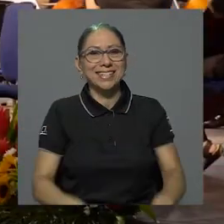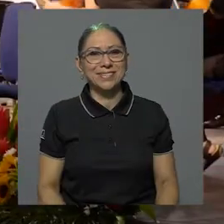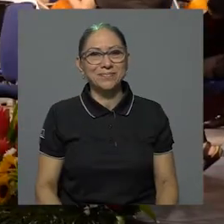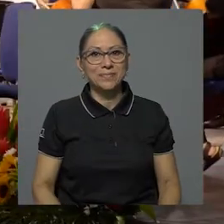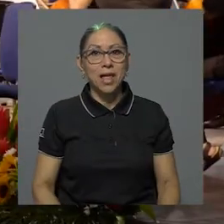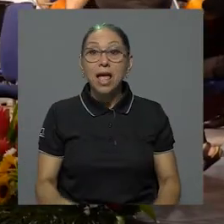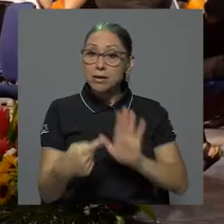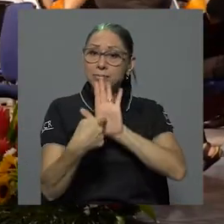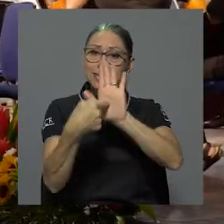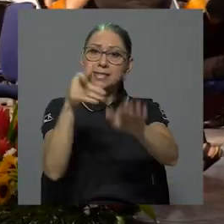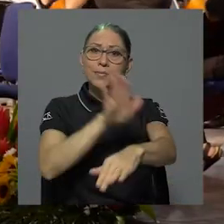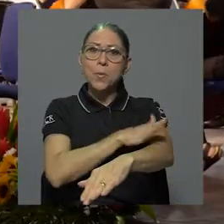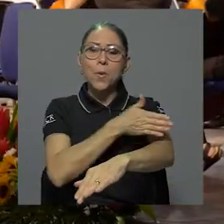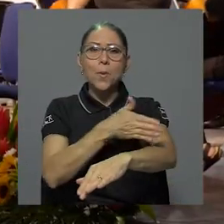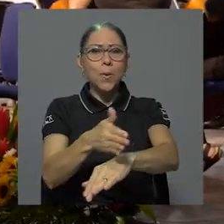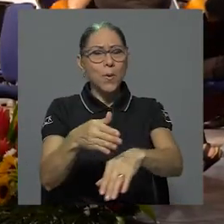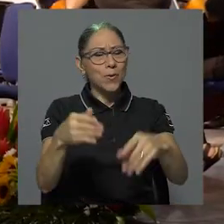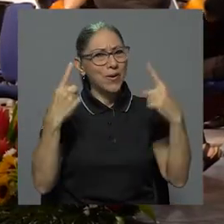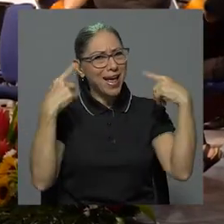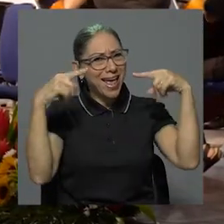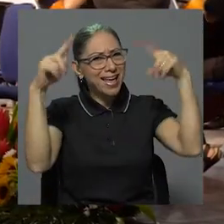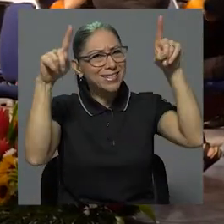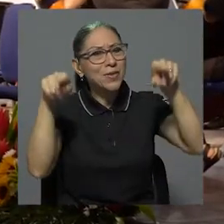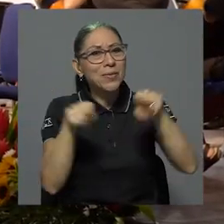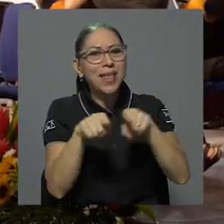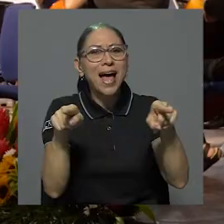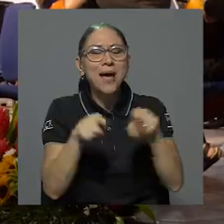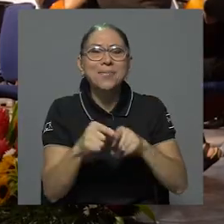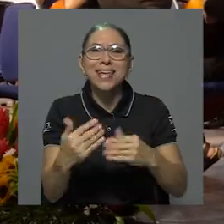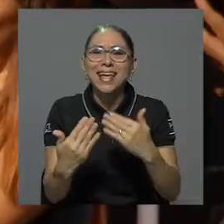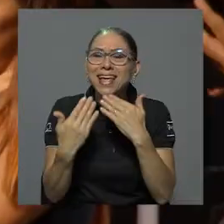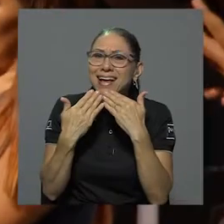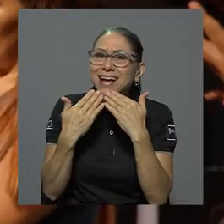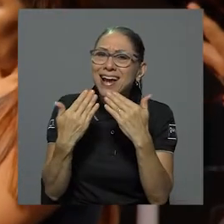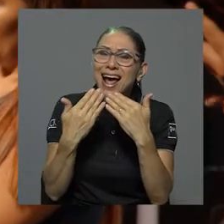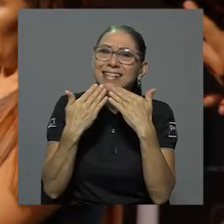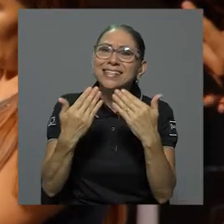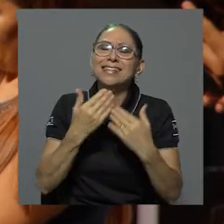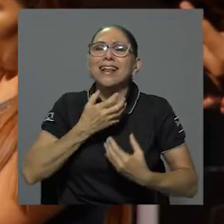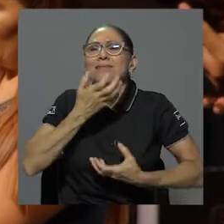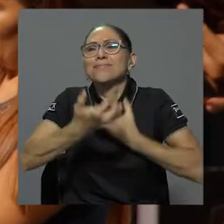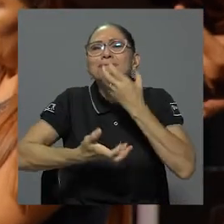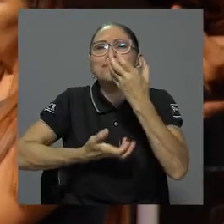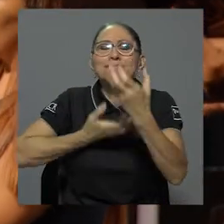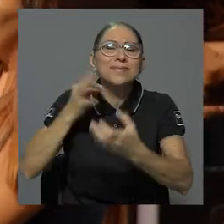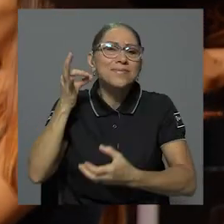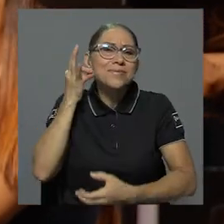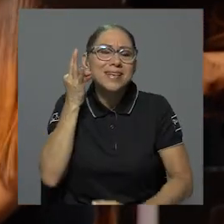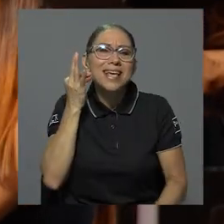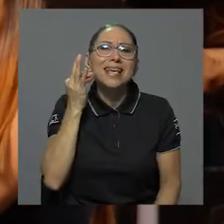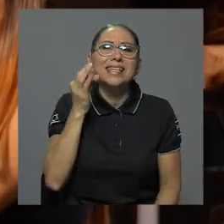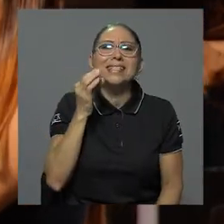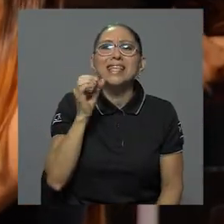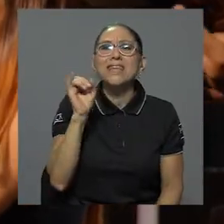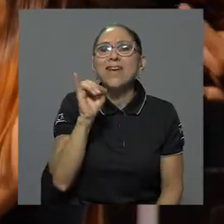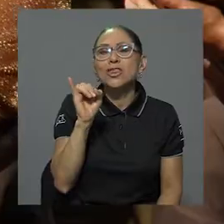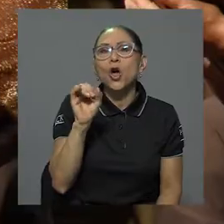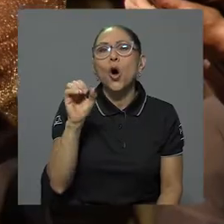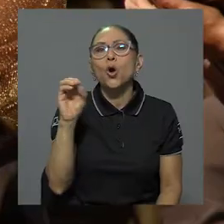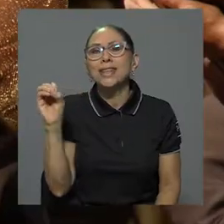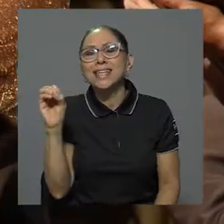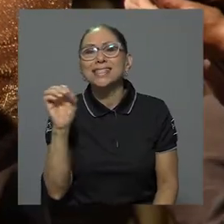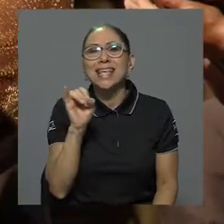concierto fue un éxito también gracias a las interpretaciones de las sopranos Ivette Ortiz e Ivette Rojas,